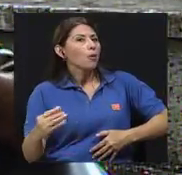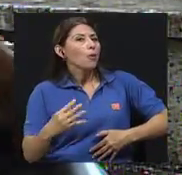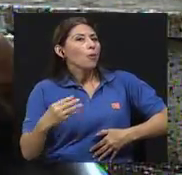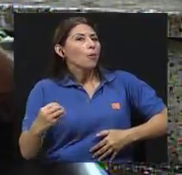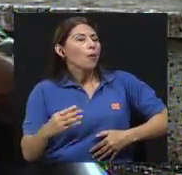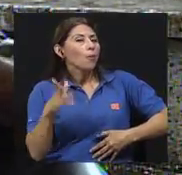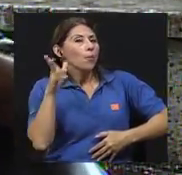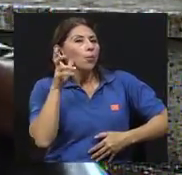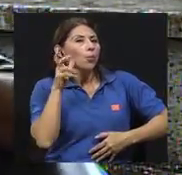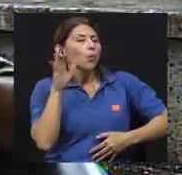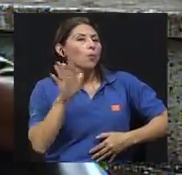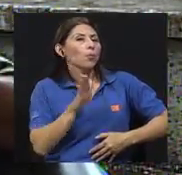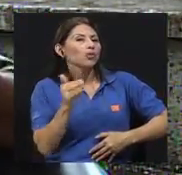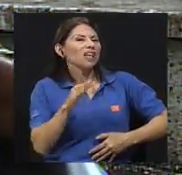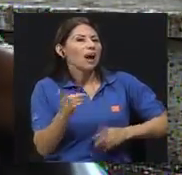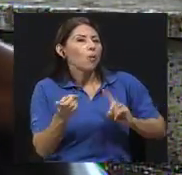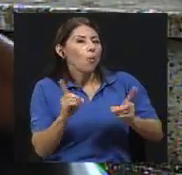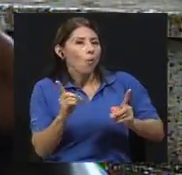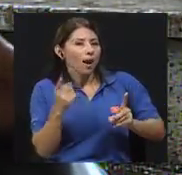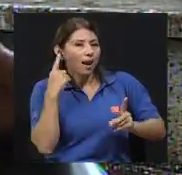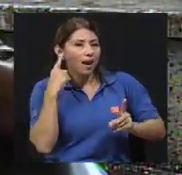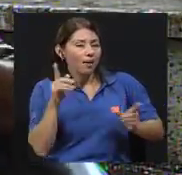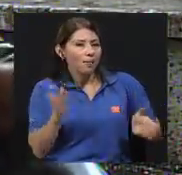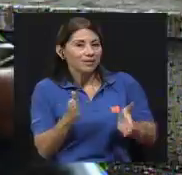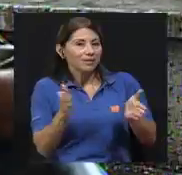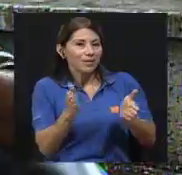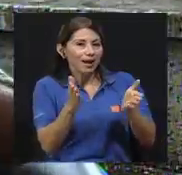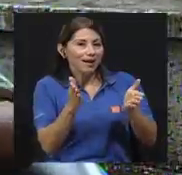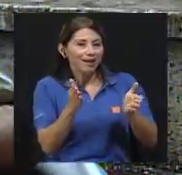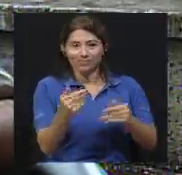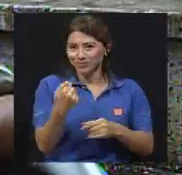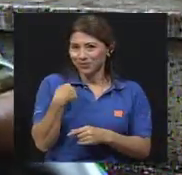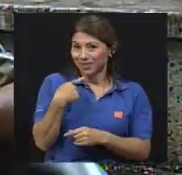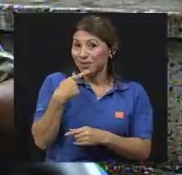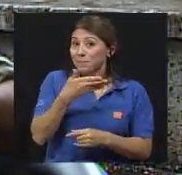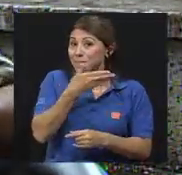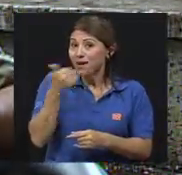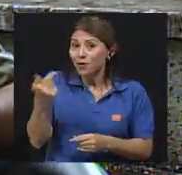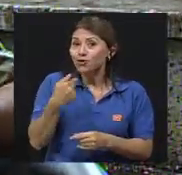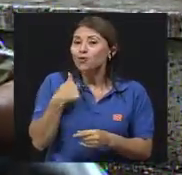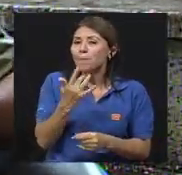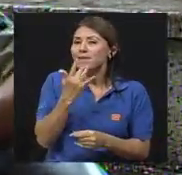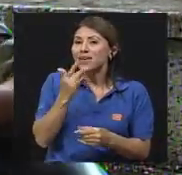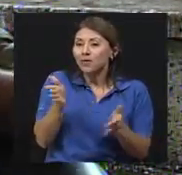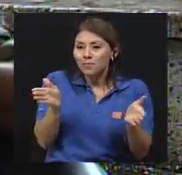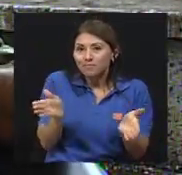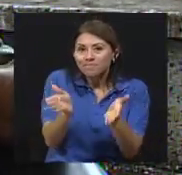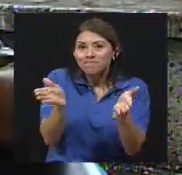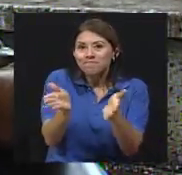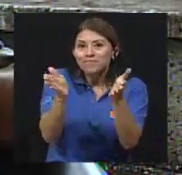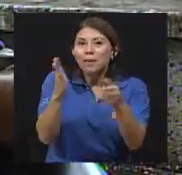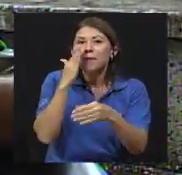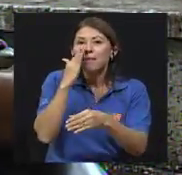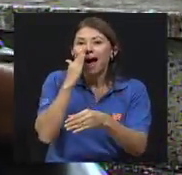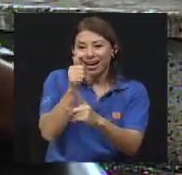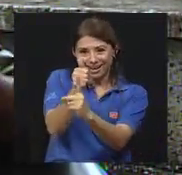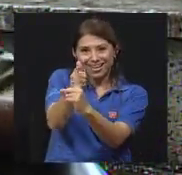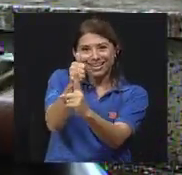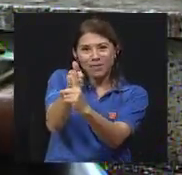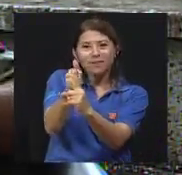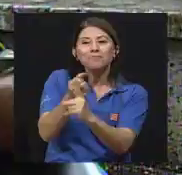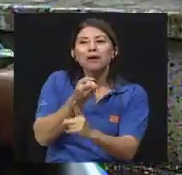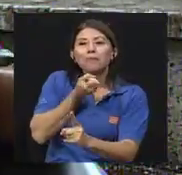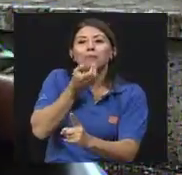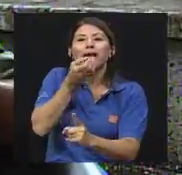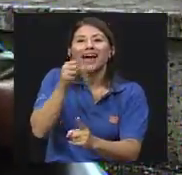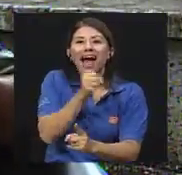Como dije anteriormente lo de la creatividad, a mí me gusta más instar a la persona, a la mamá, a que le cante ella, aunque diga, no, es que yo no